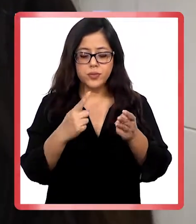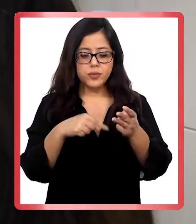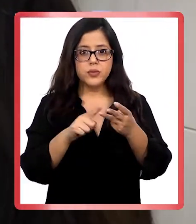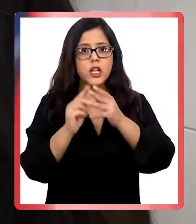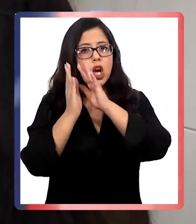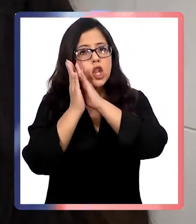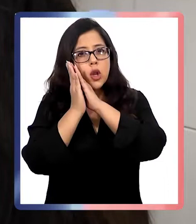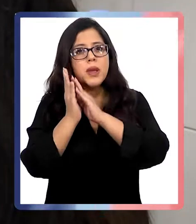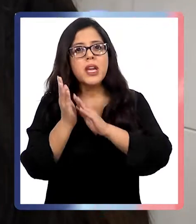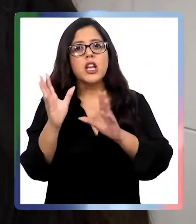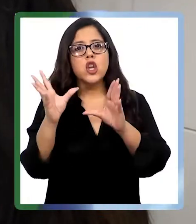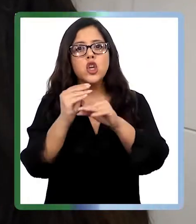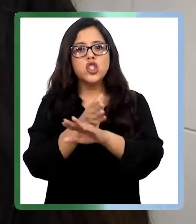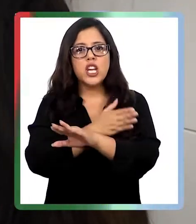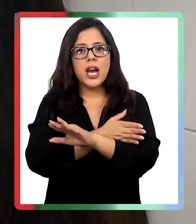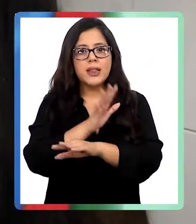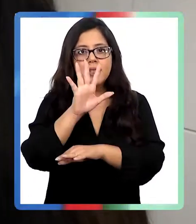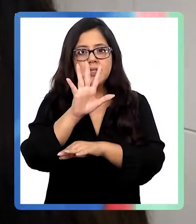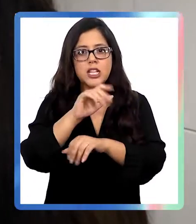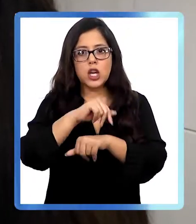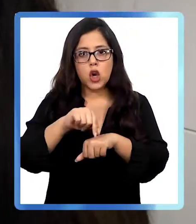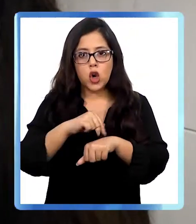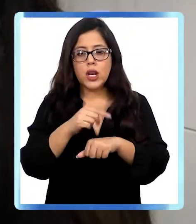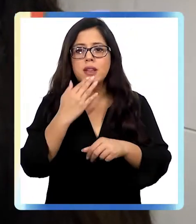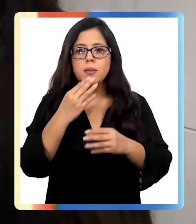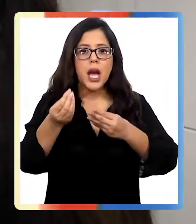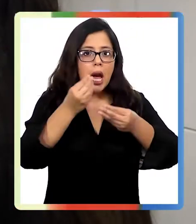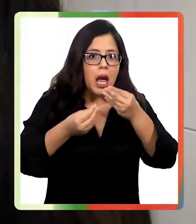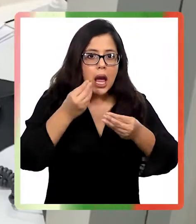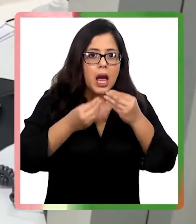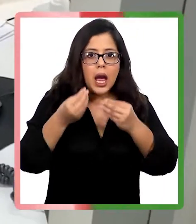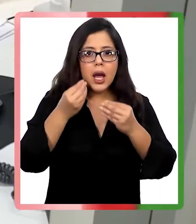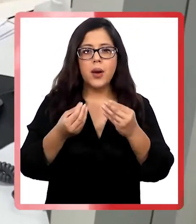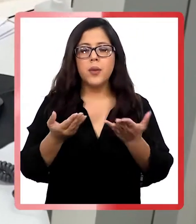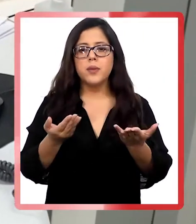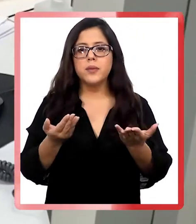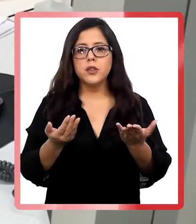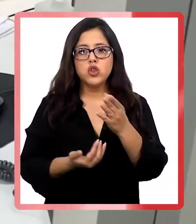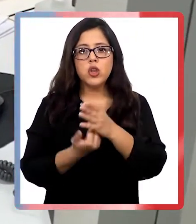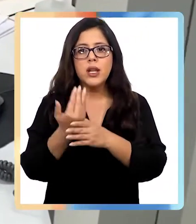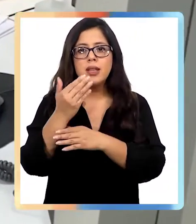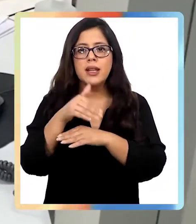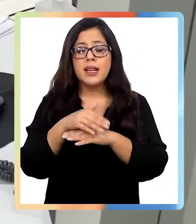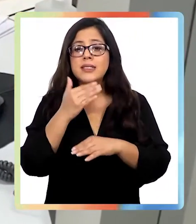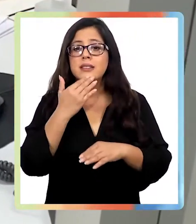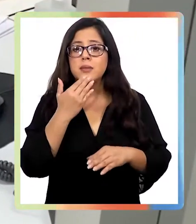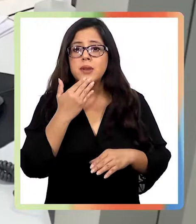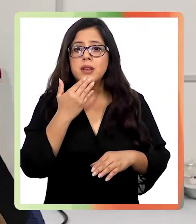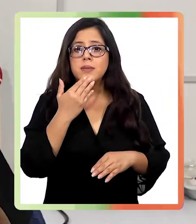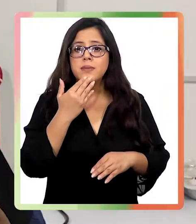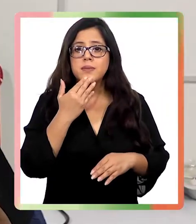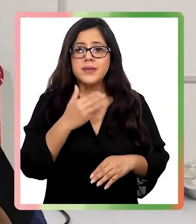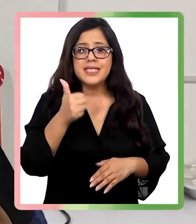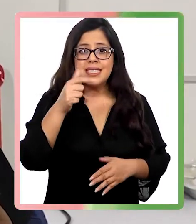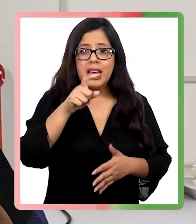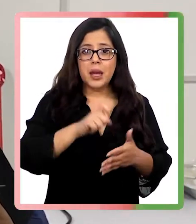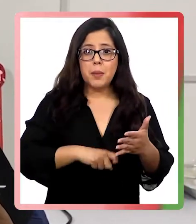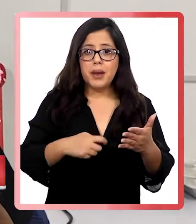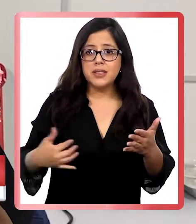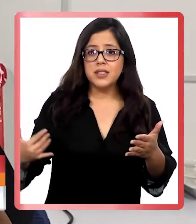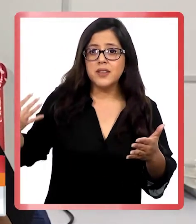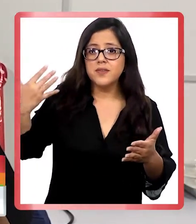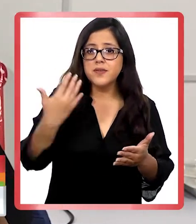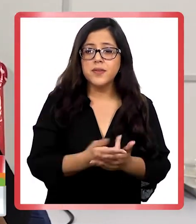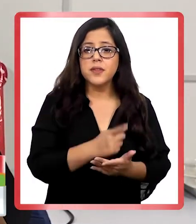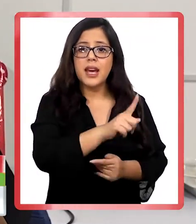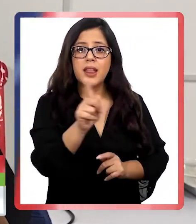previa, por lo menos cinco horas, y comer bastante el día de la donación. Y al menos en los últimos seis meses, cada donante